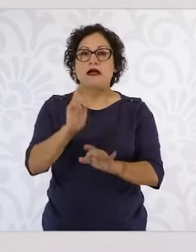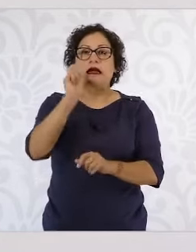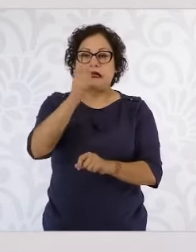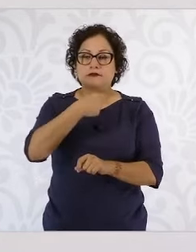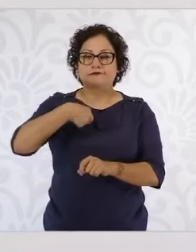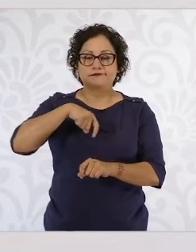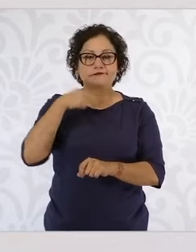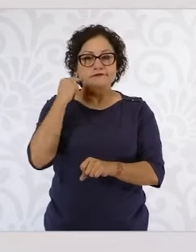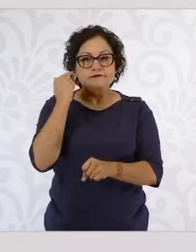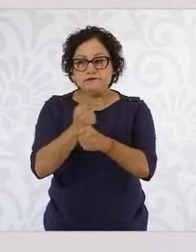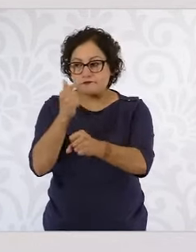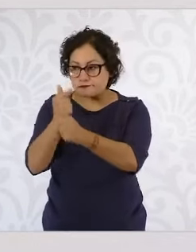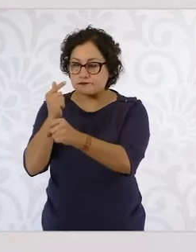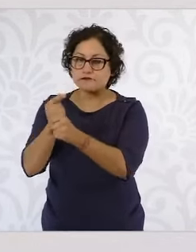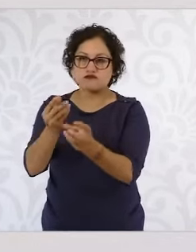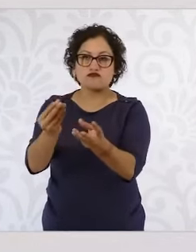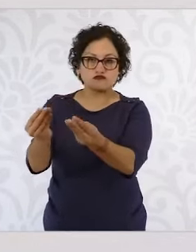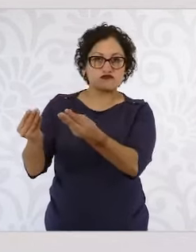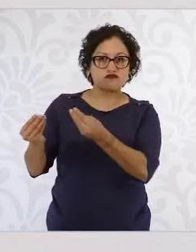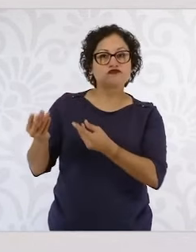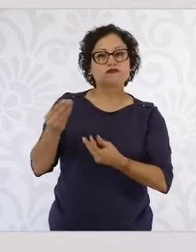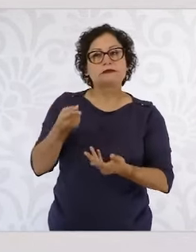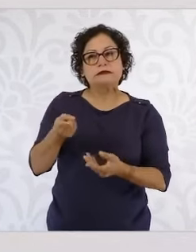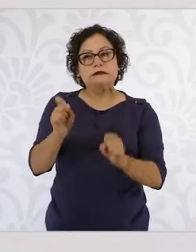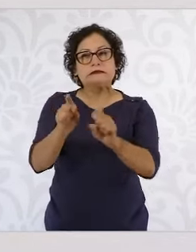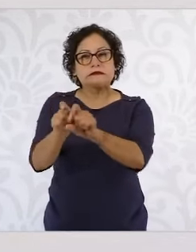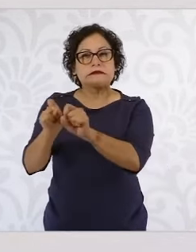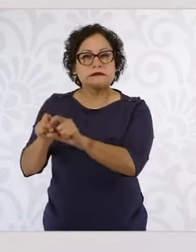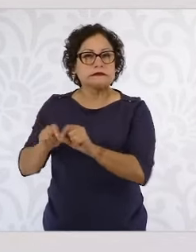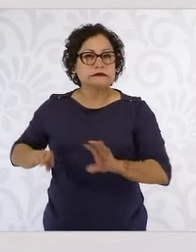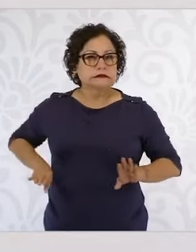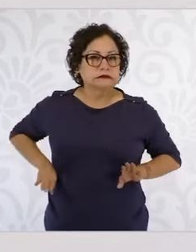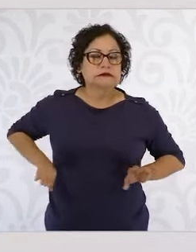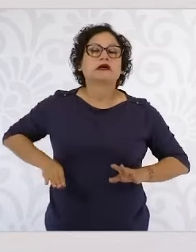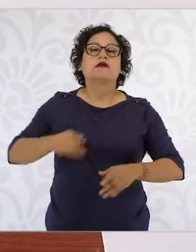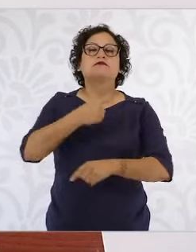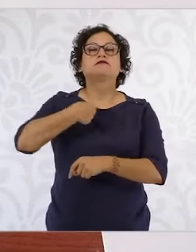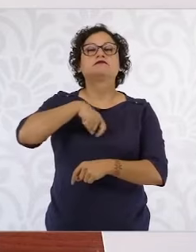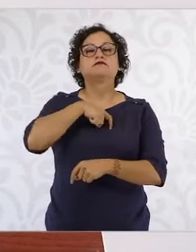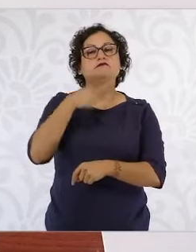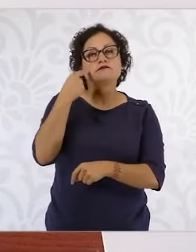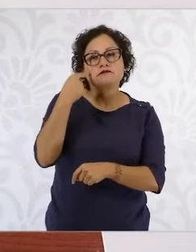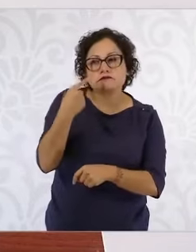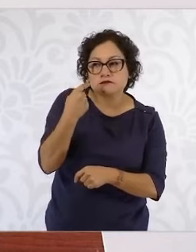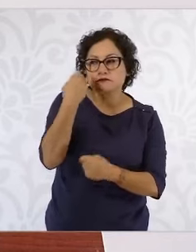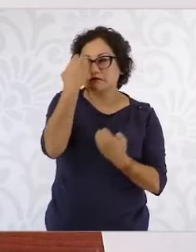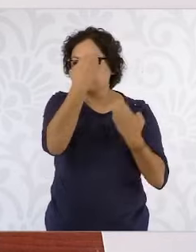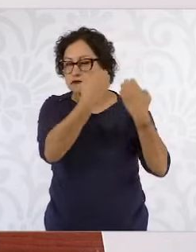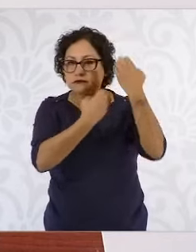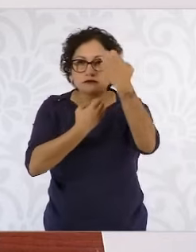estamos analizando cómo intervenir para que no se realice esta